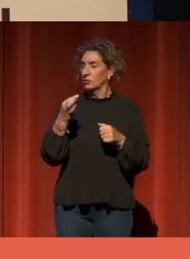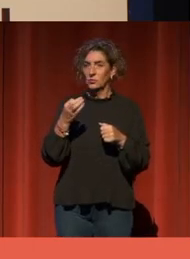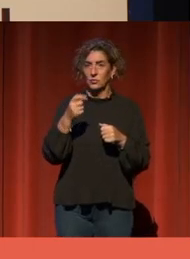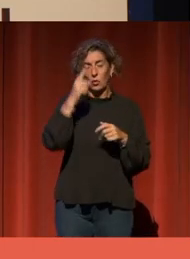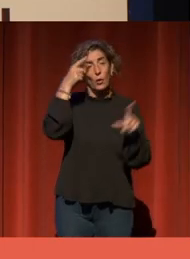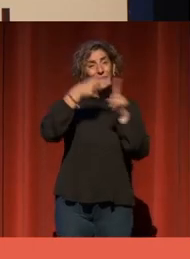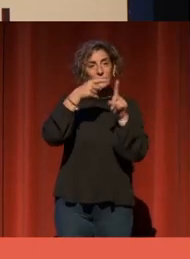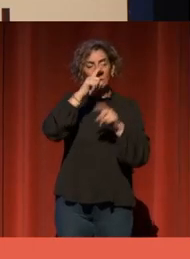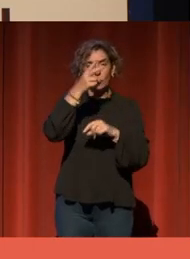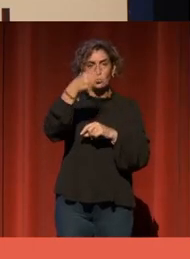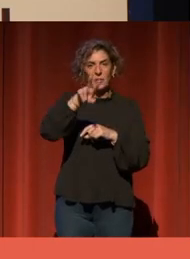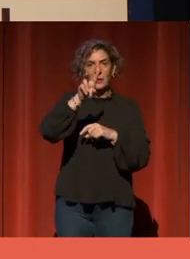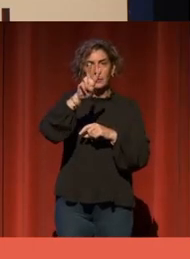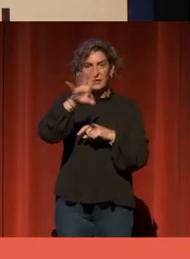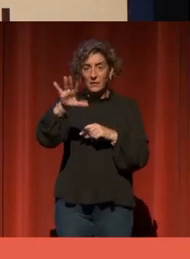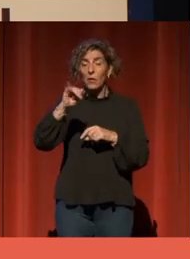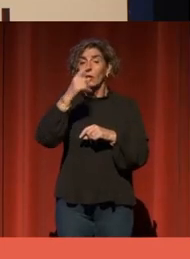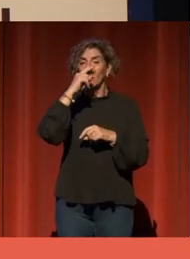y para 2030.